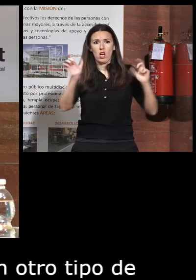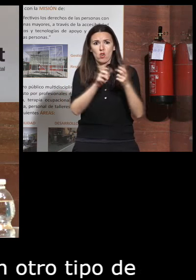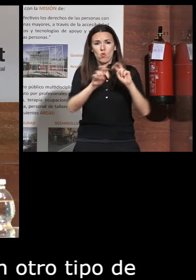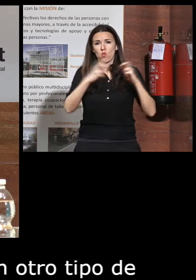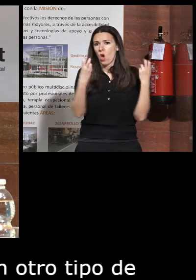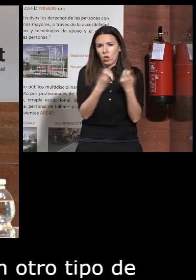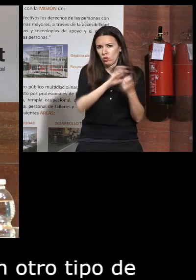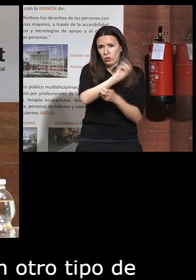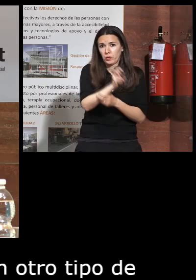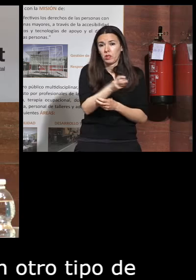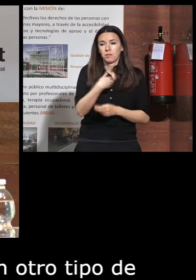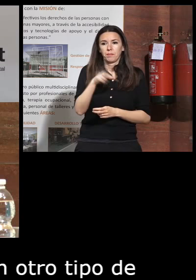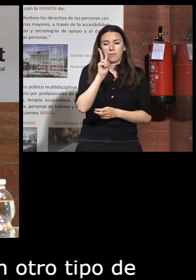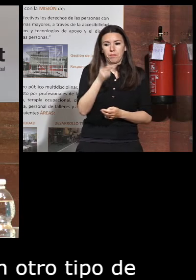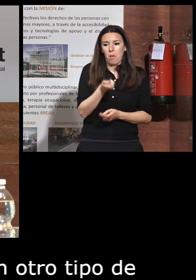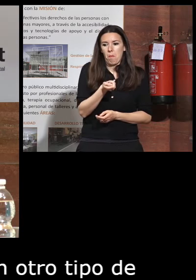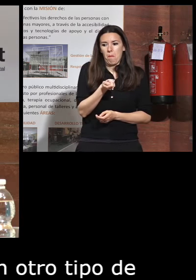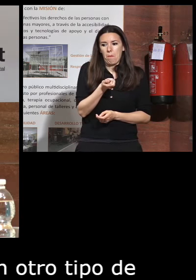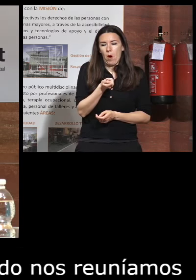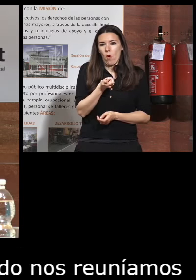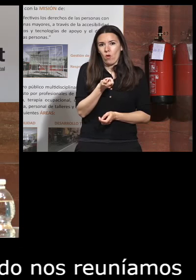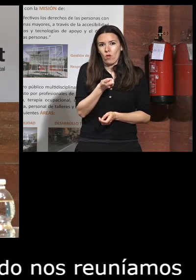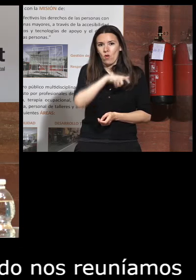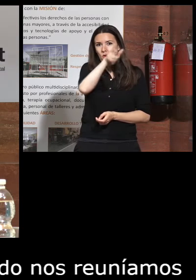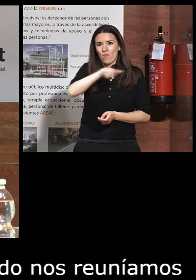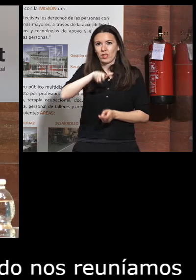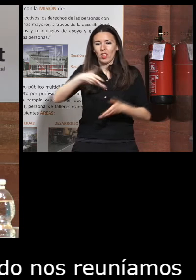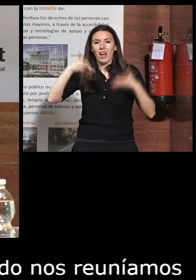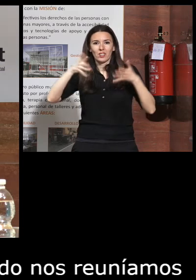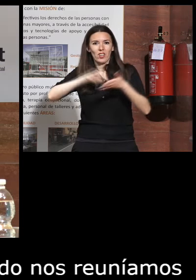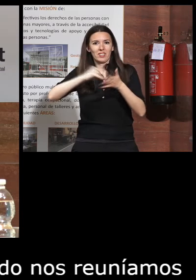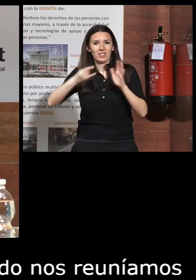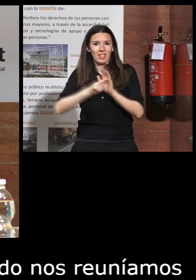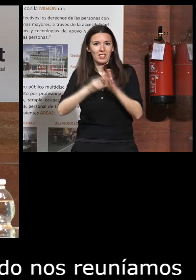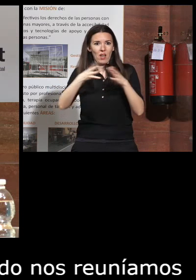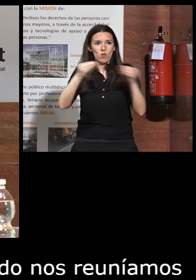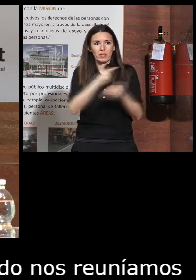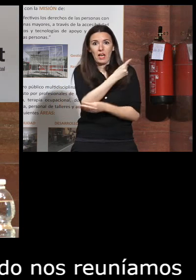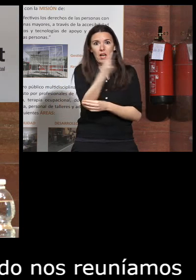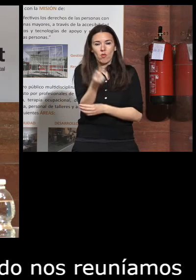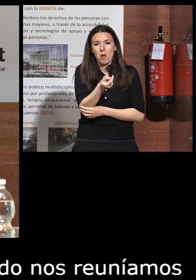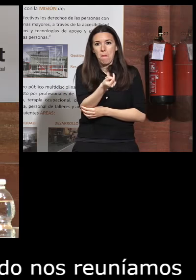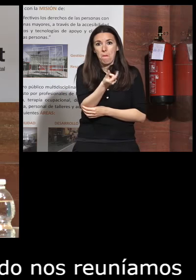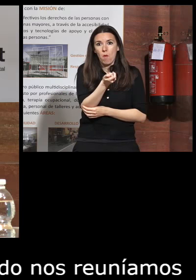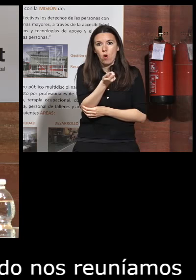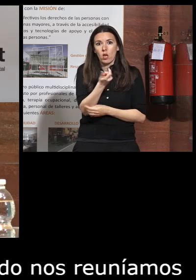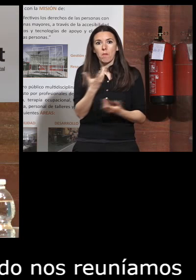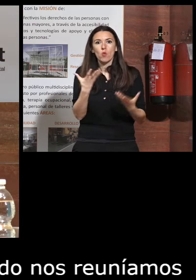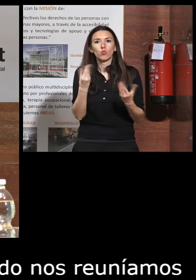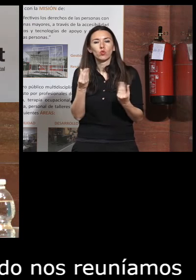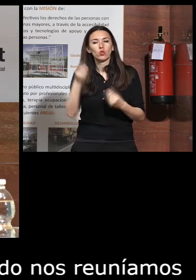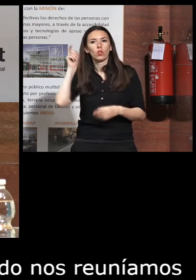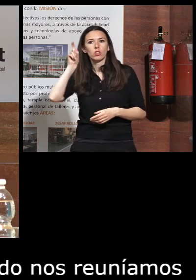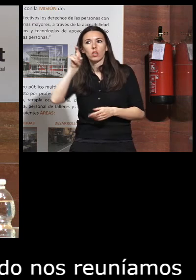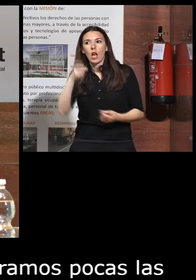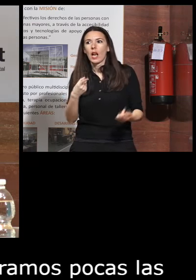CRUE y demás y veíamos que éramos pocos ¿no? las personas que éramos las asesoras técnicas de cada universidad y muchos los docentes que